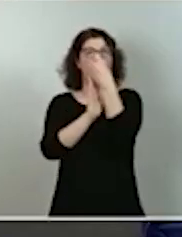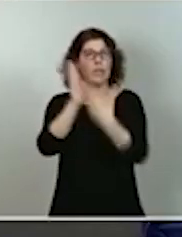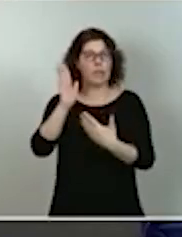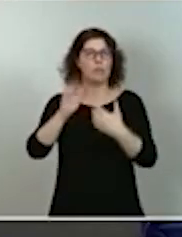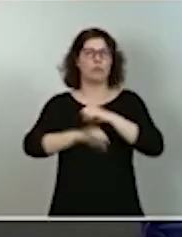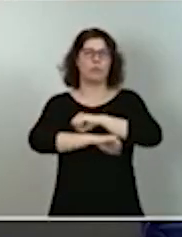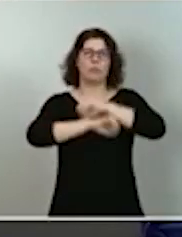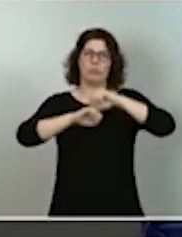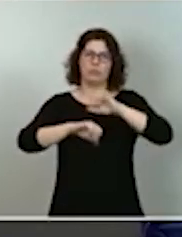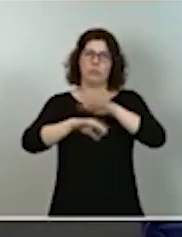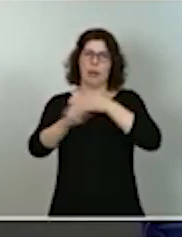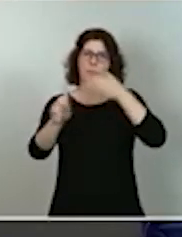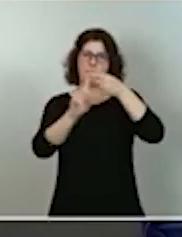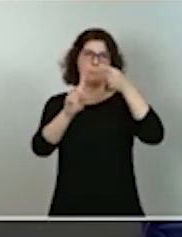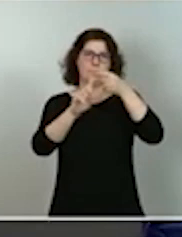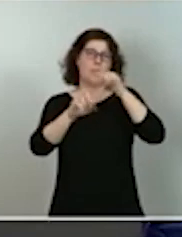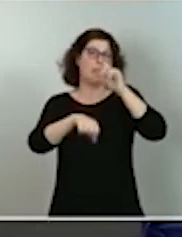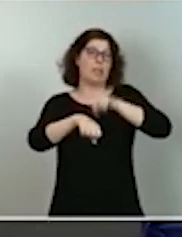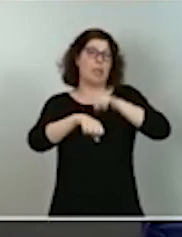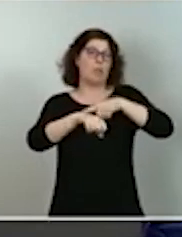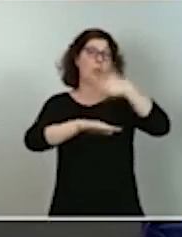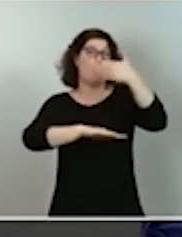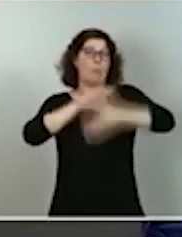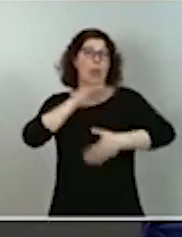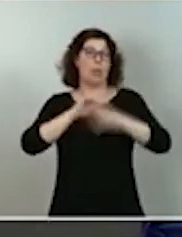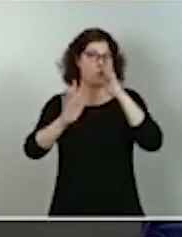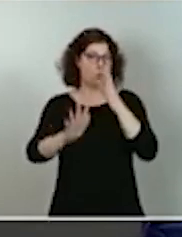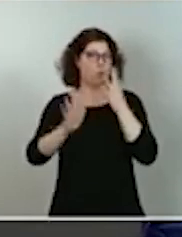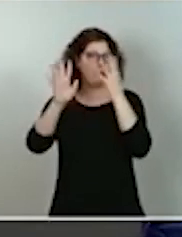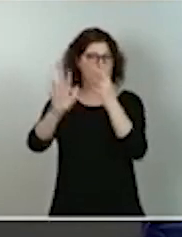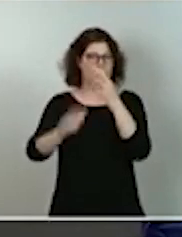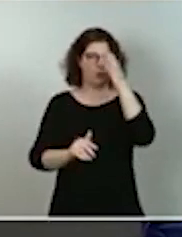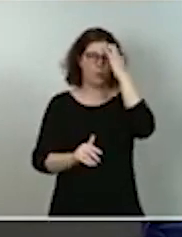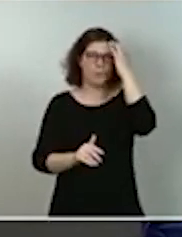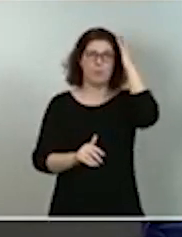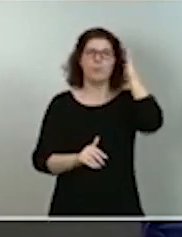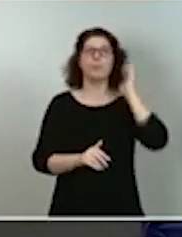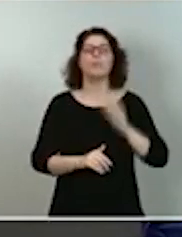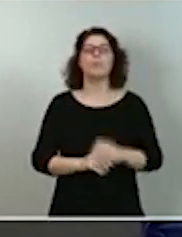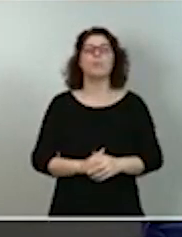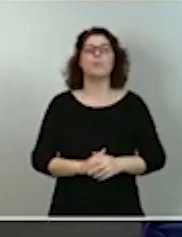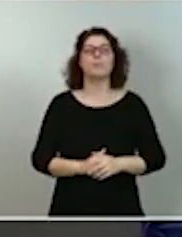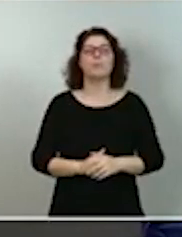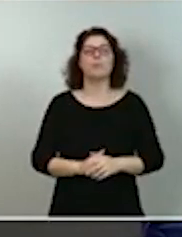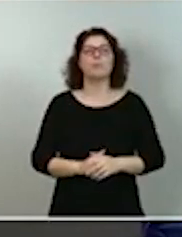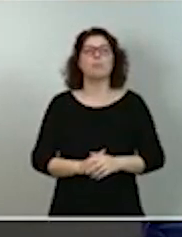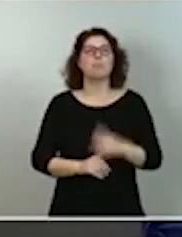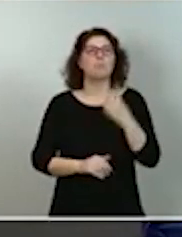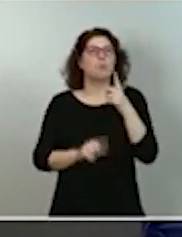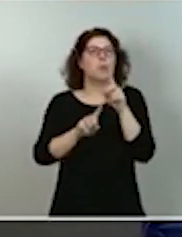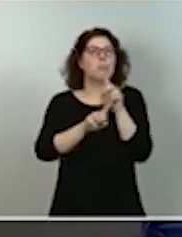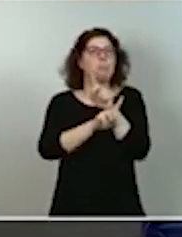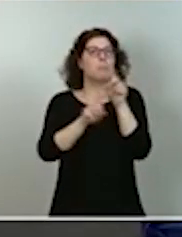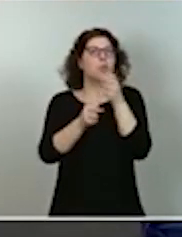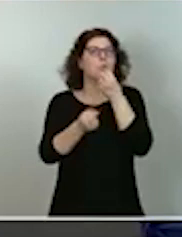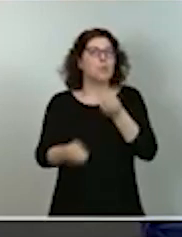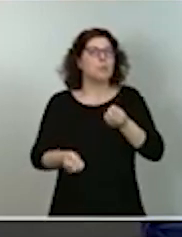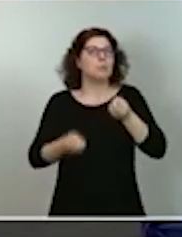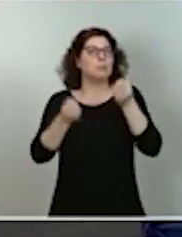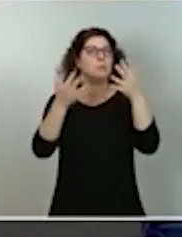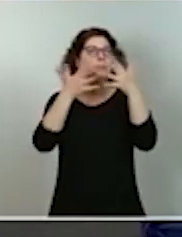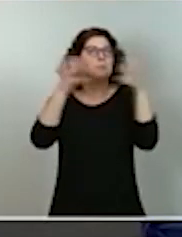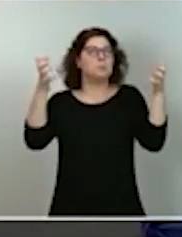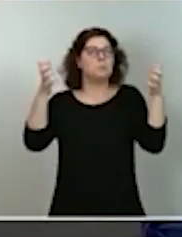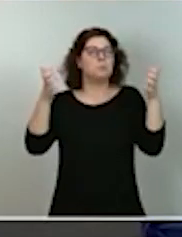cumplir, que son los próximos nueve años. Hay una pregunta que está en el aire. ¿En qué hay que emplear los fondos